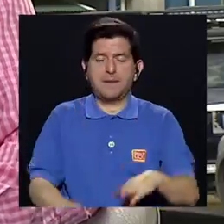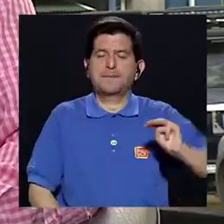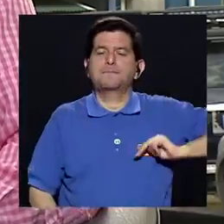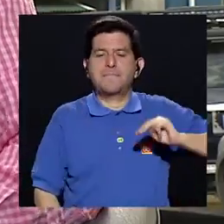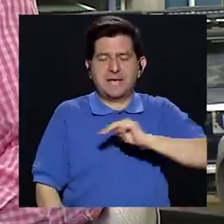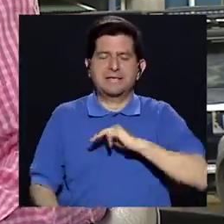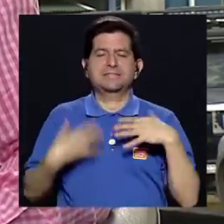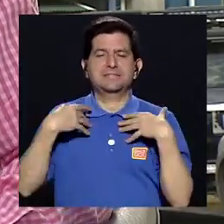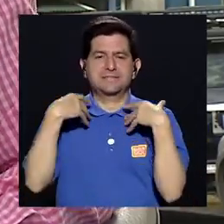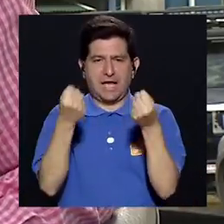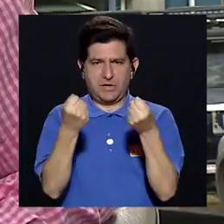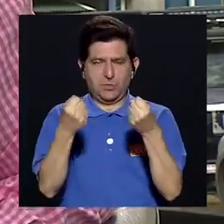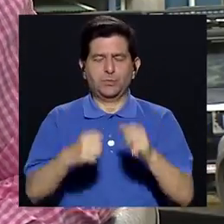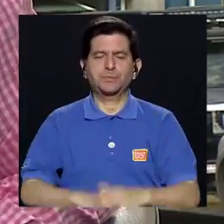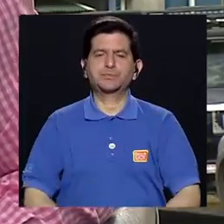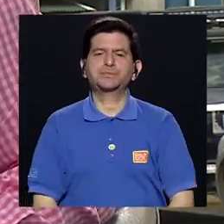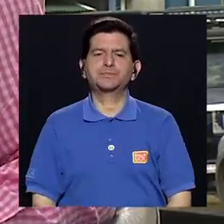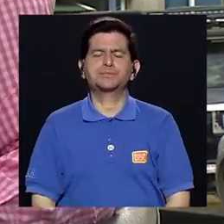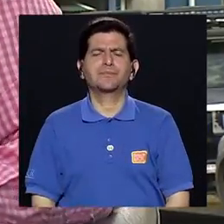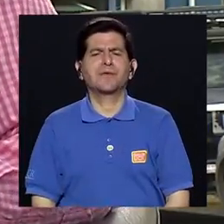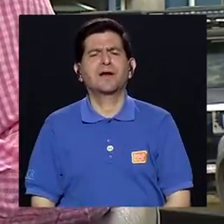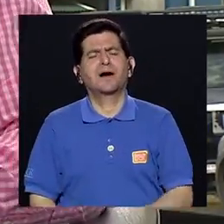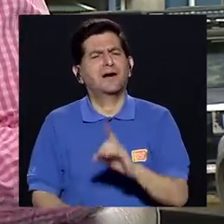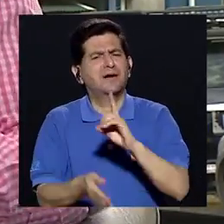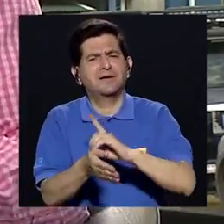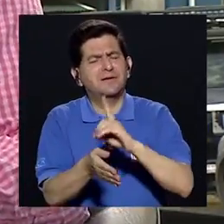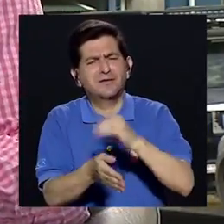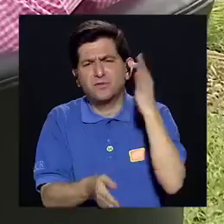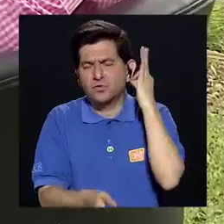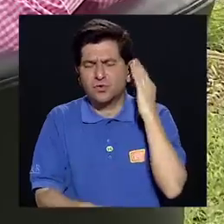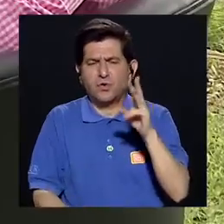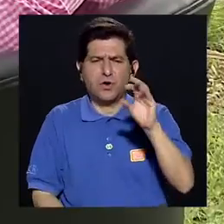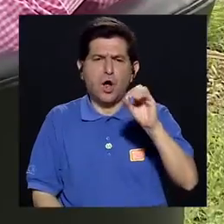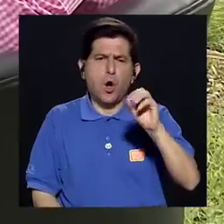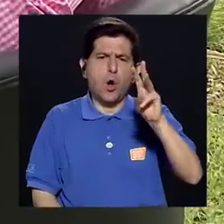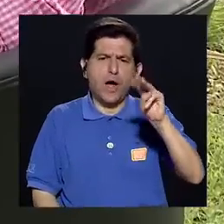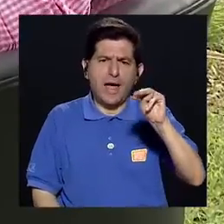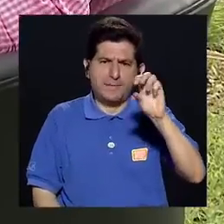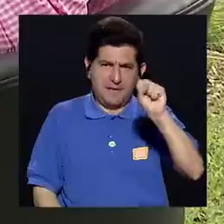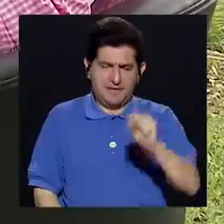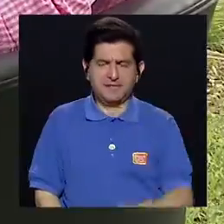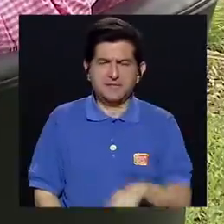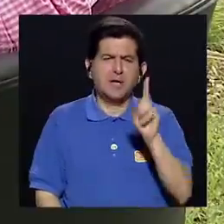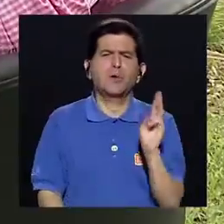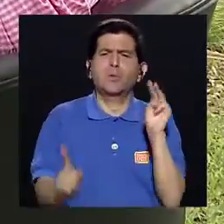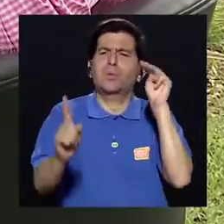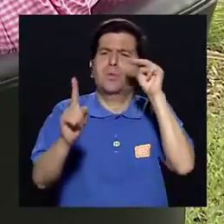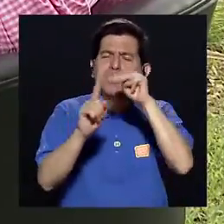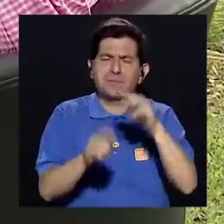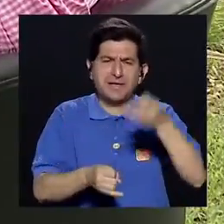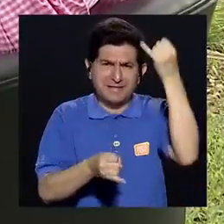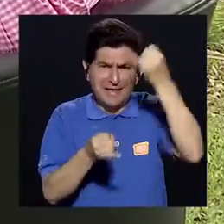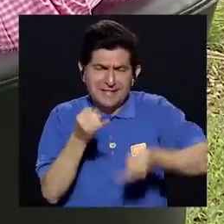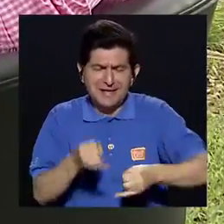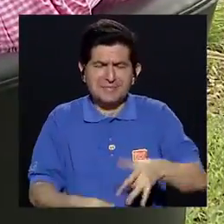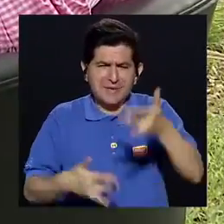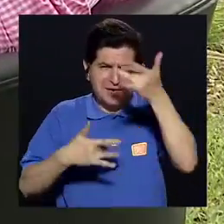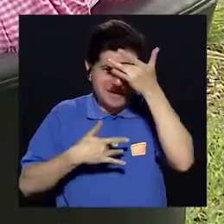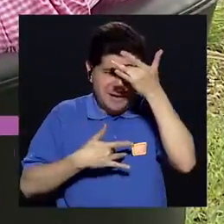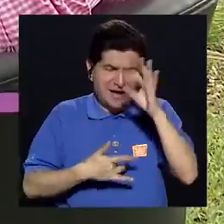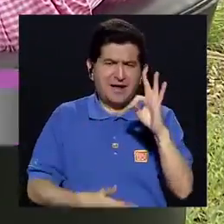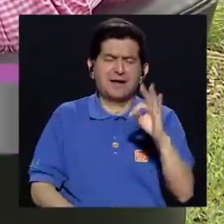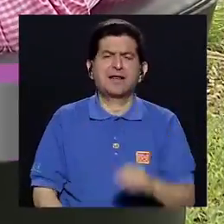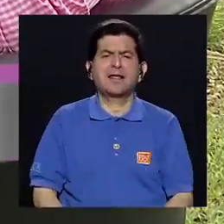representante Del ministerio de salud Doctora La OMS Tiene como una meta Acabar con la